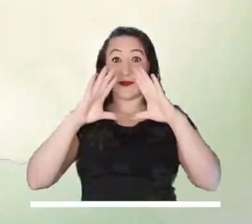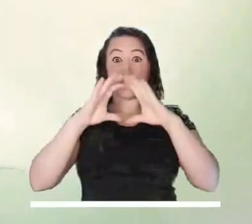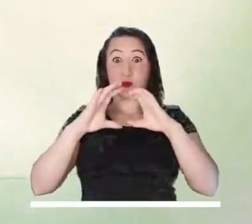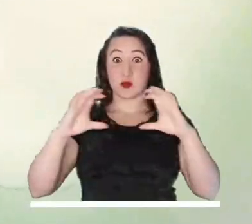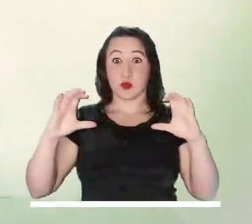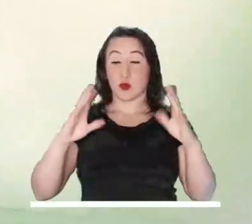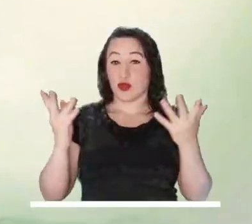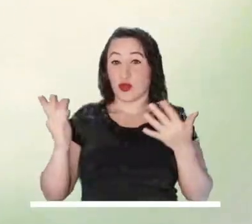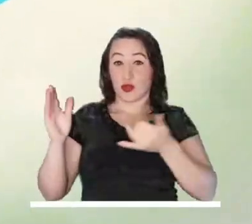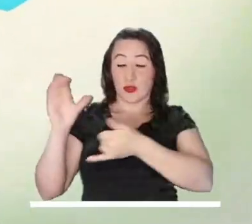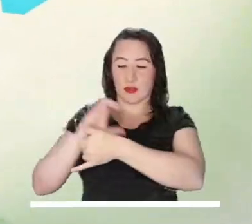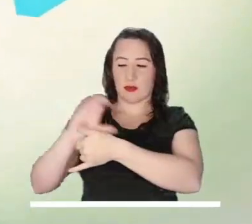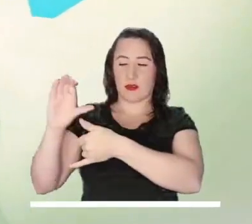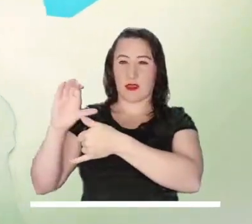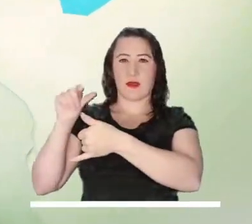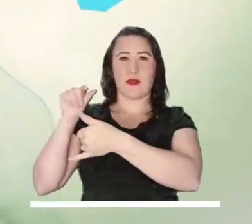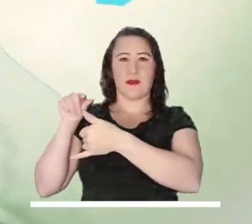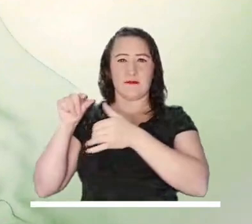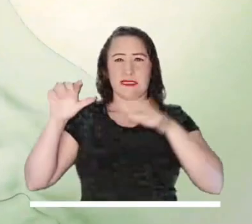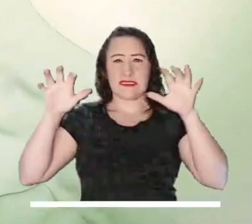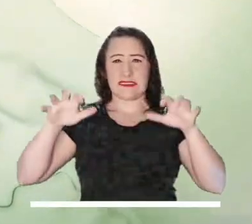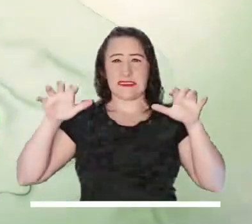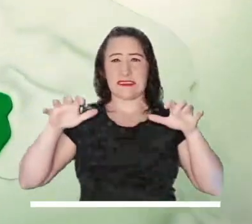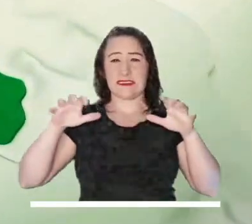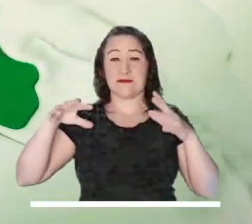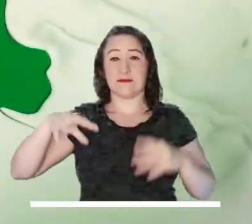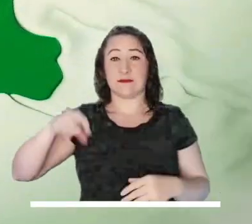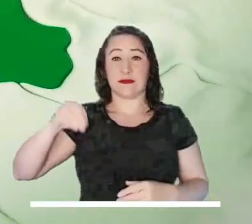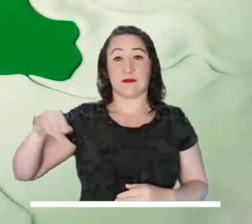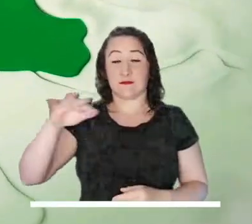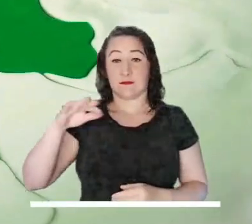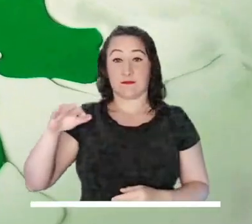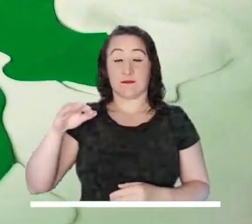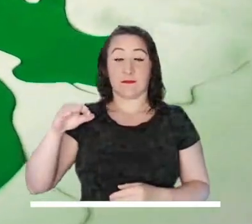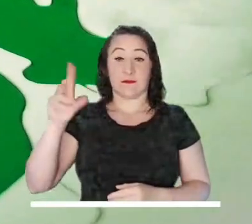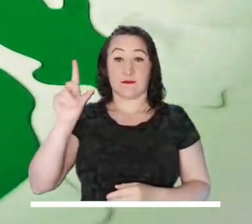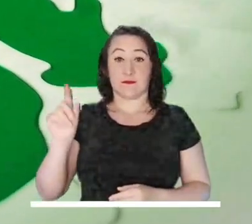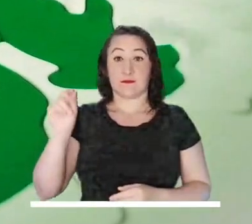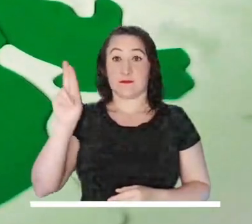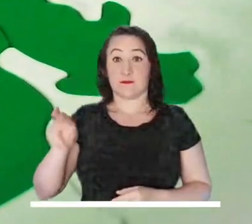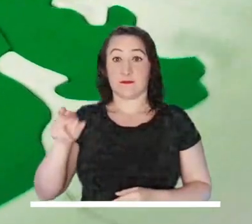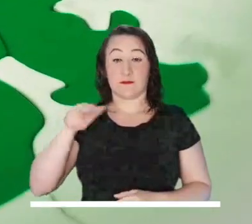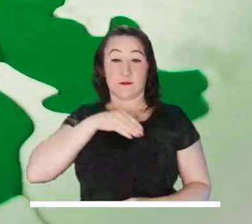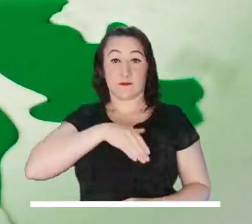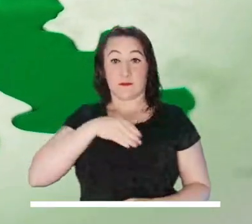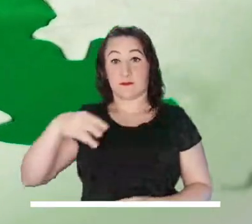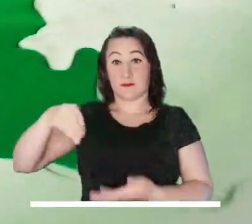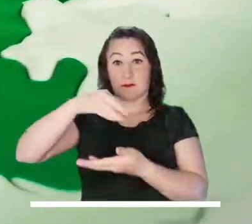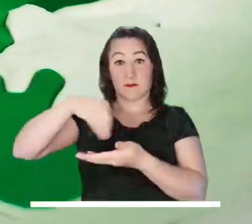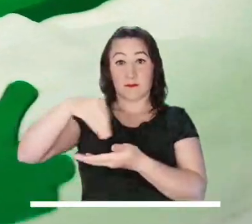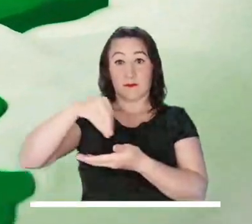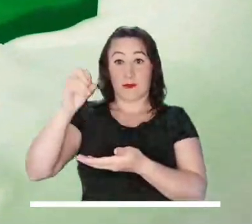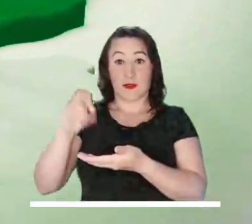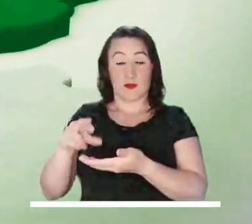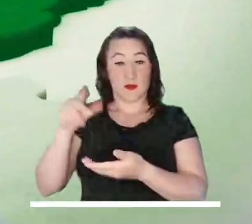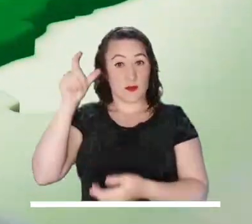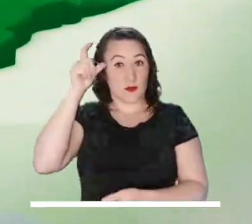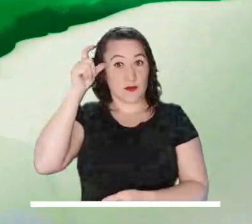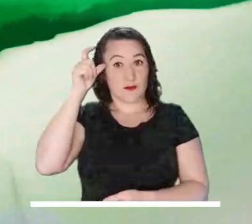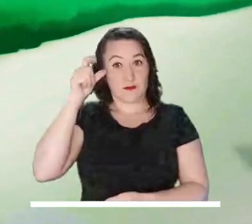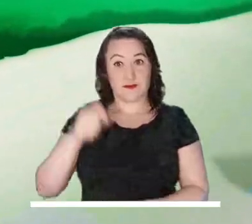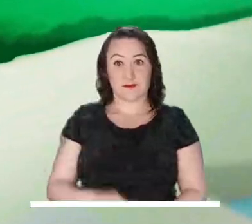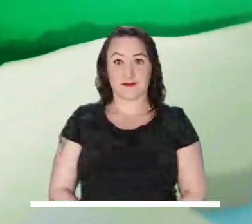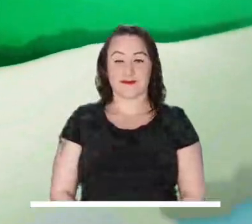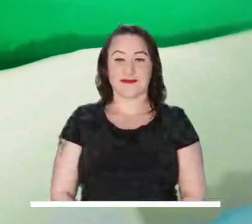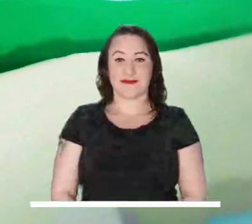se espera en el Caribe, donde son posibles algunas lluvias en Magdalena, Cesar, Sucre, Bolívar, Atlántico y sur de